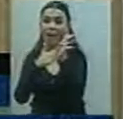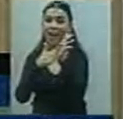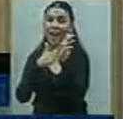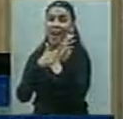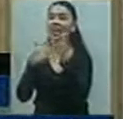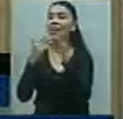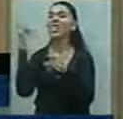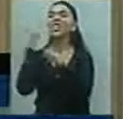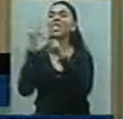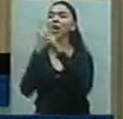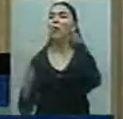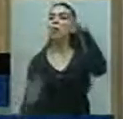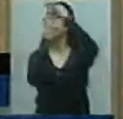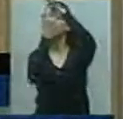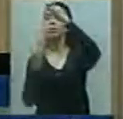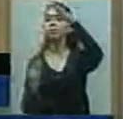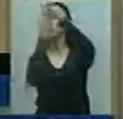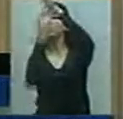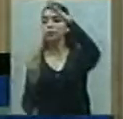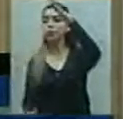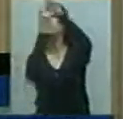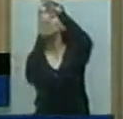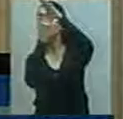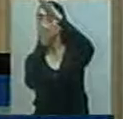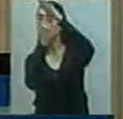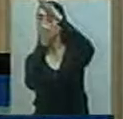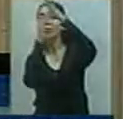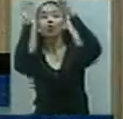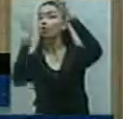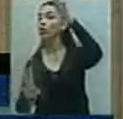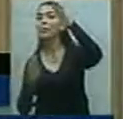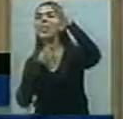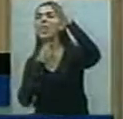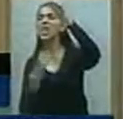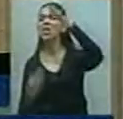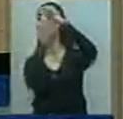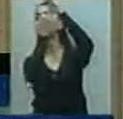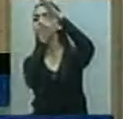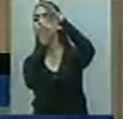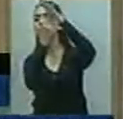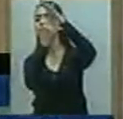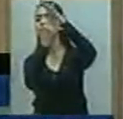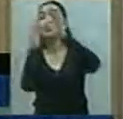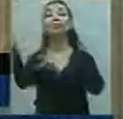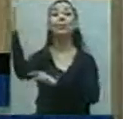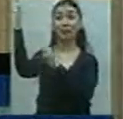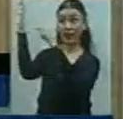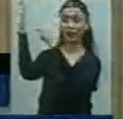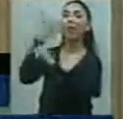y la única intención es entorpecer la gestión que con tanta